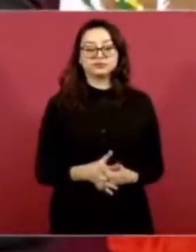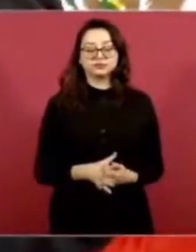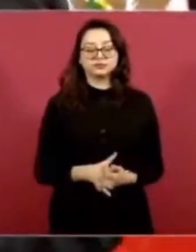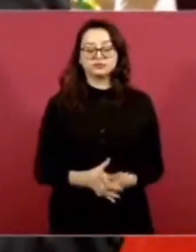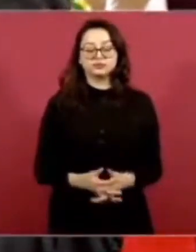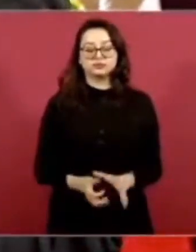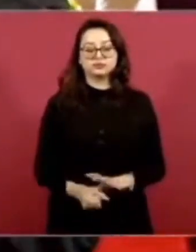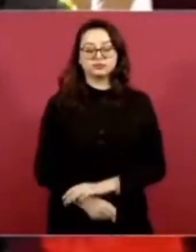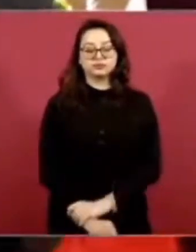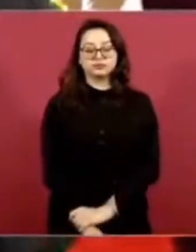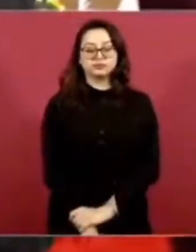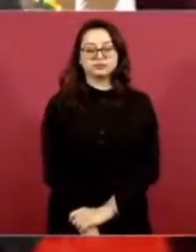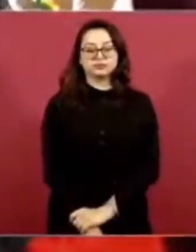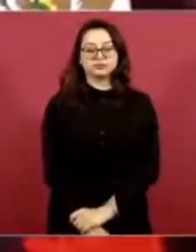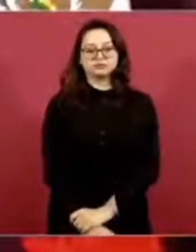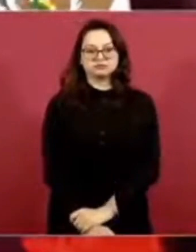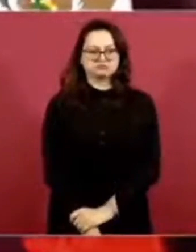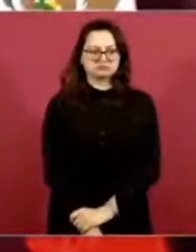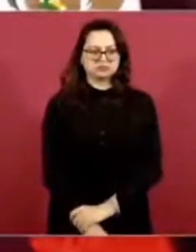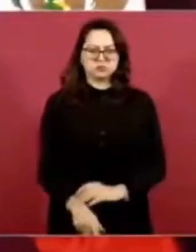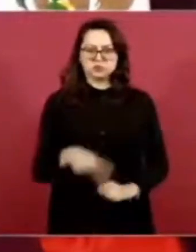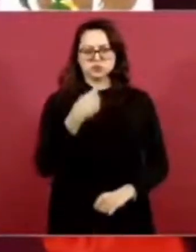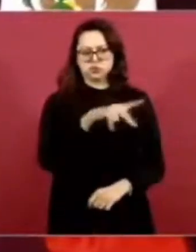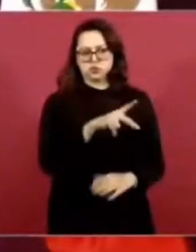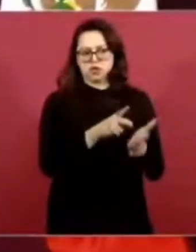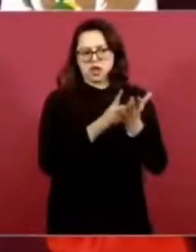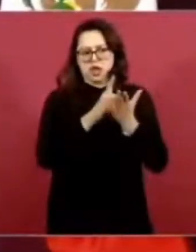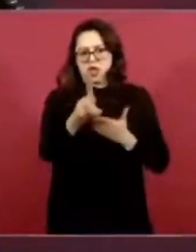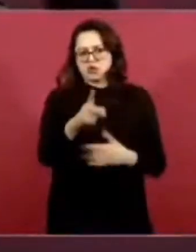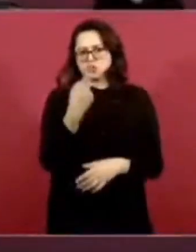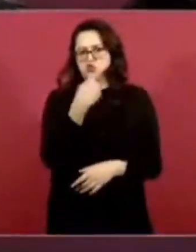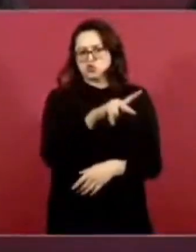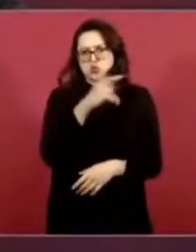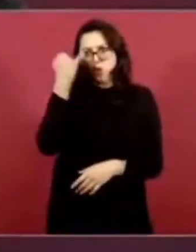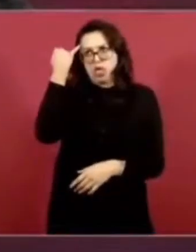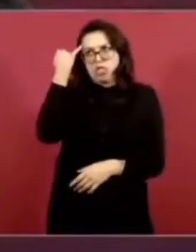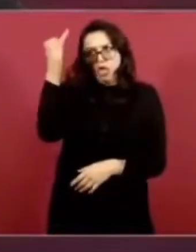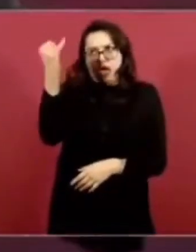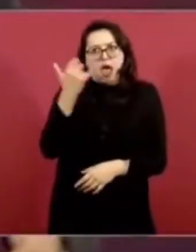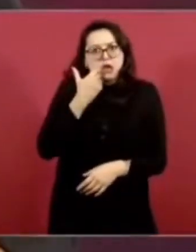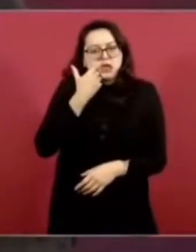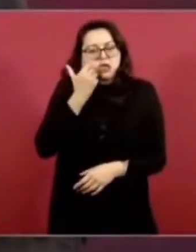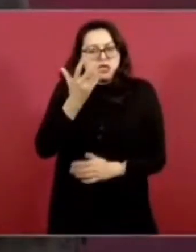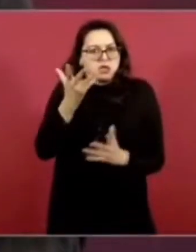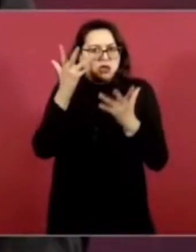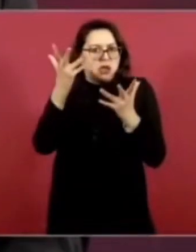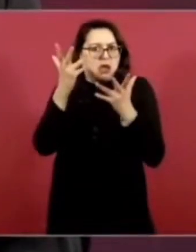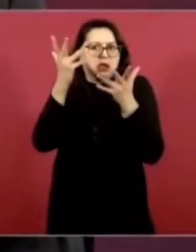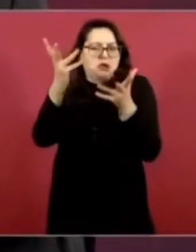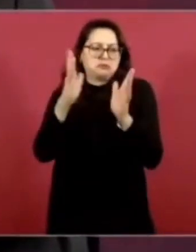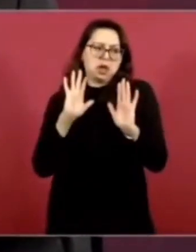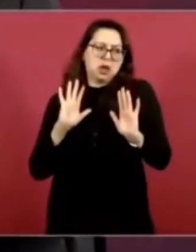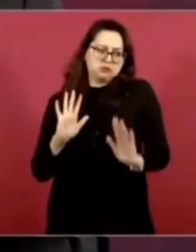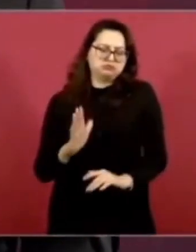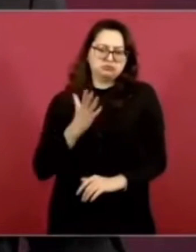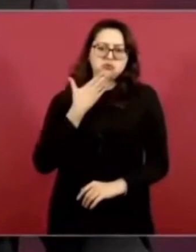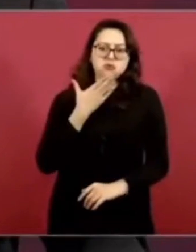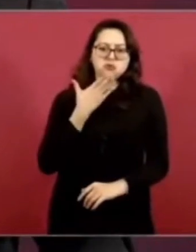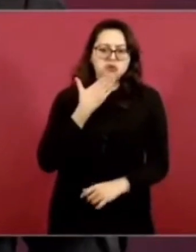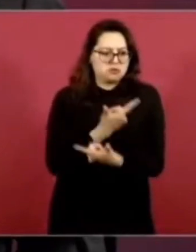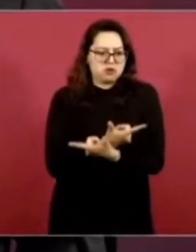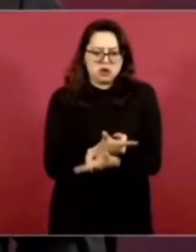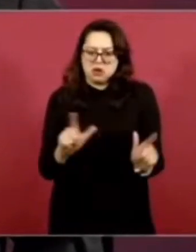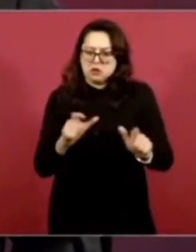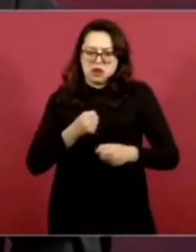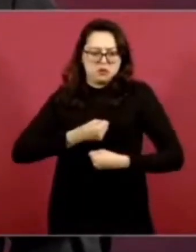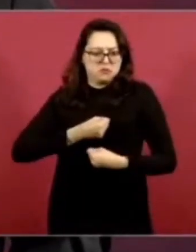es un derecho que cada quien se manifieste con libertad.